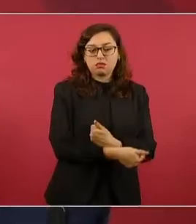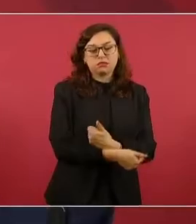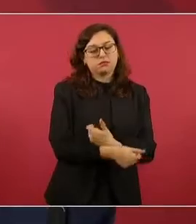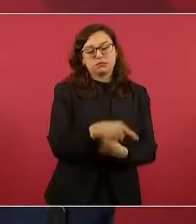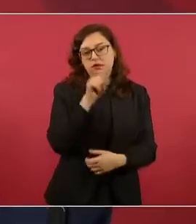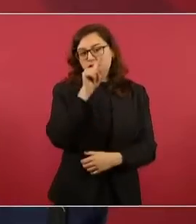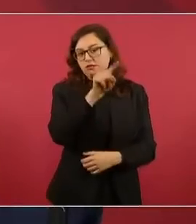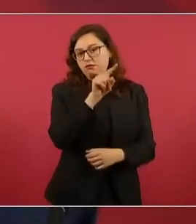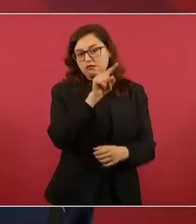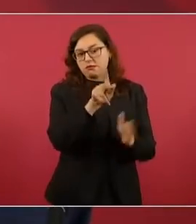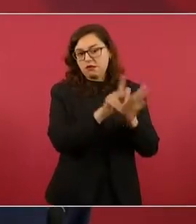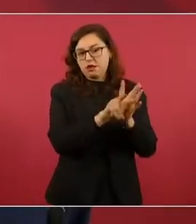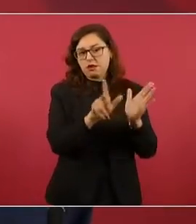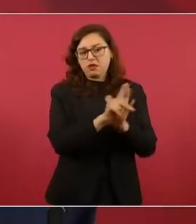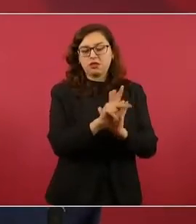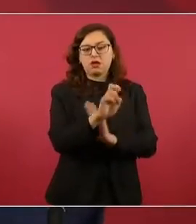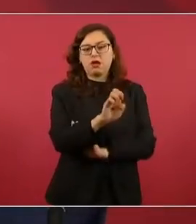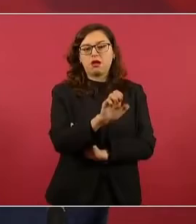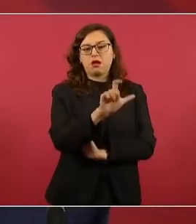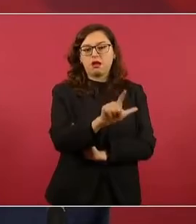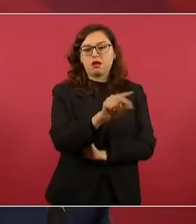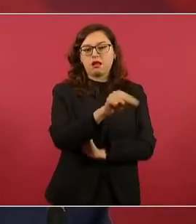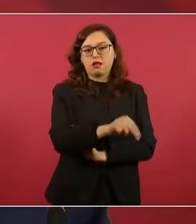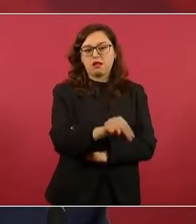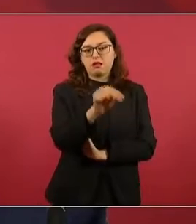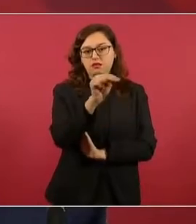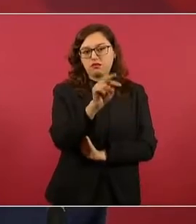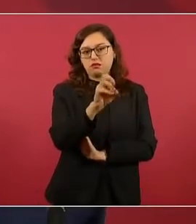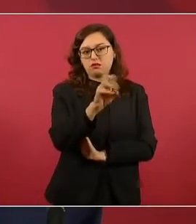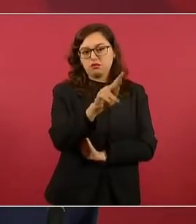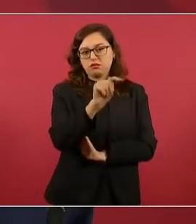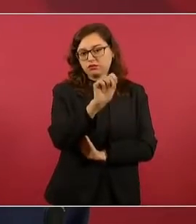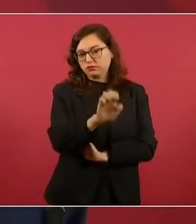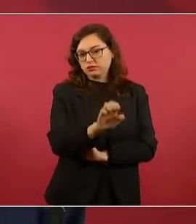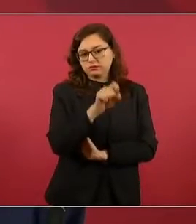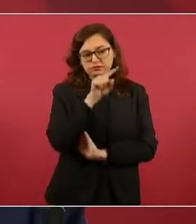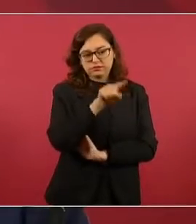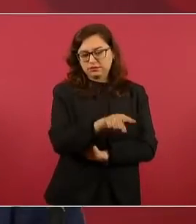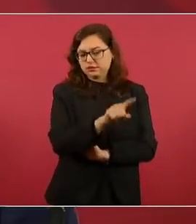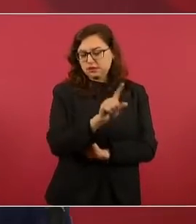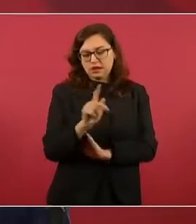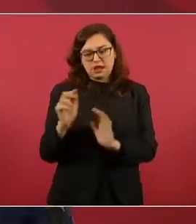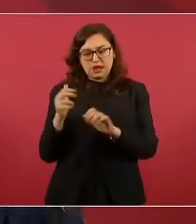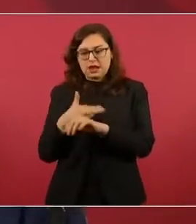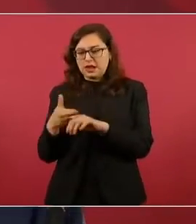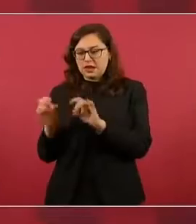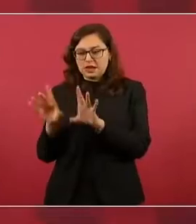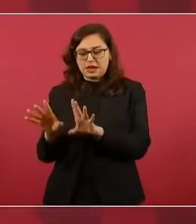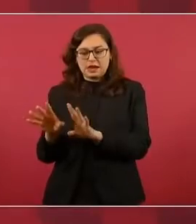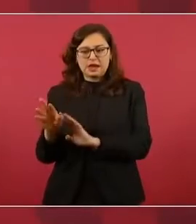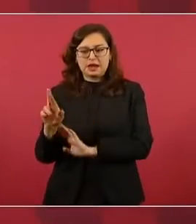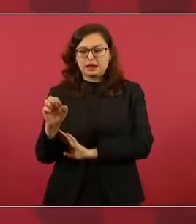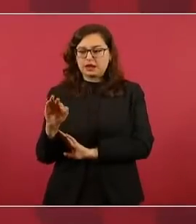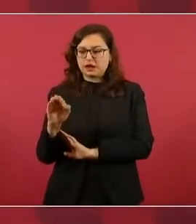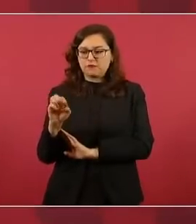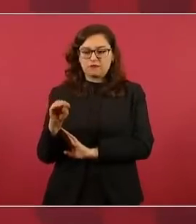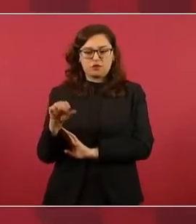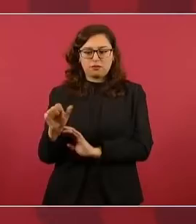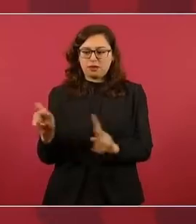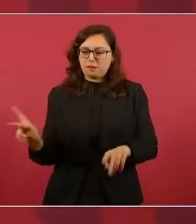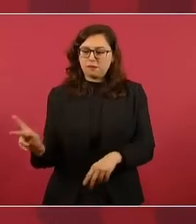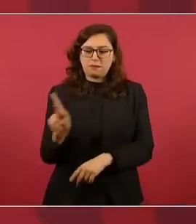el Reforma, porque ha mantenido una